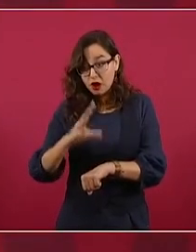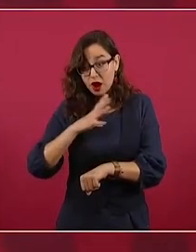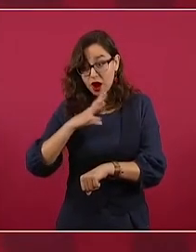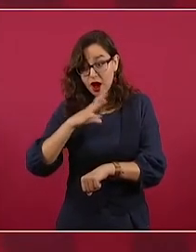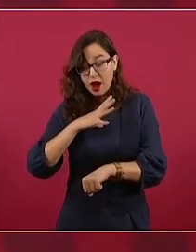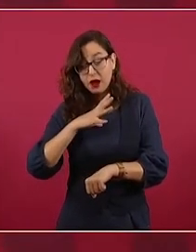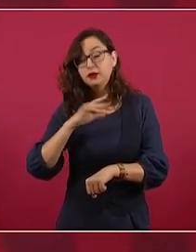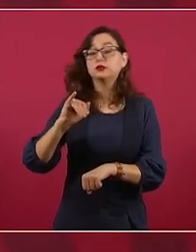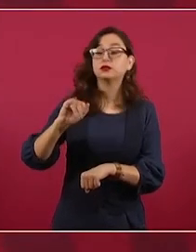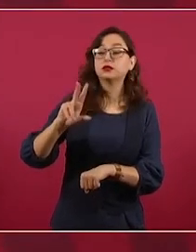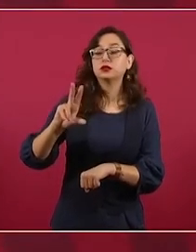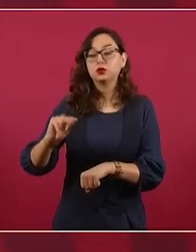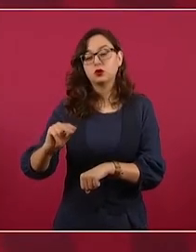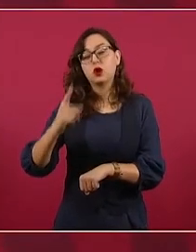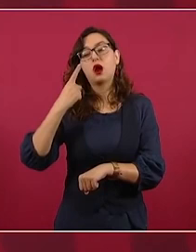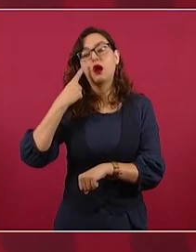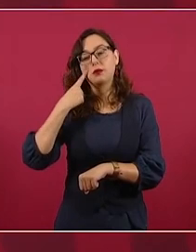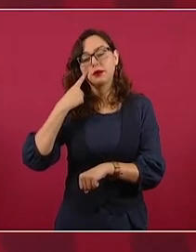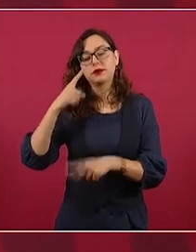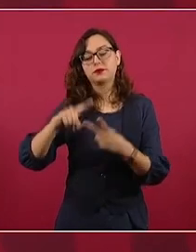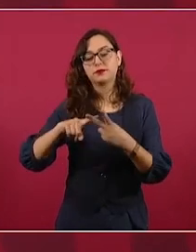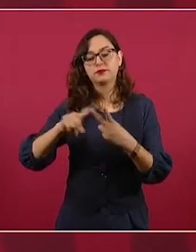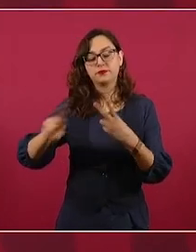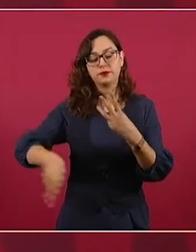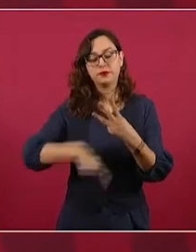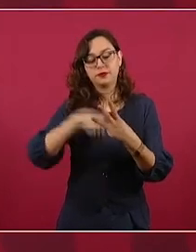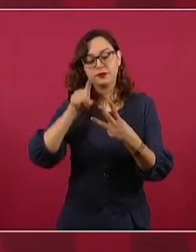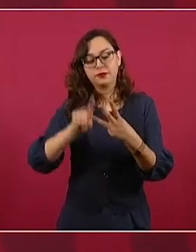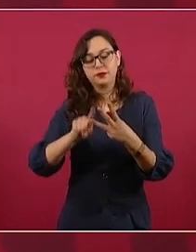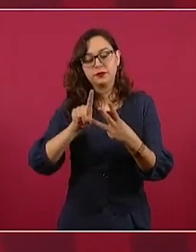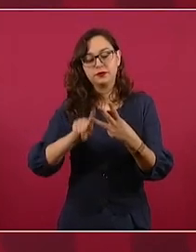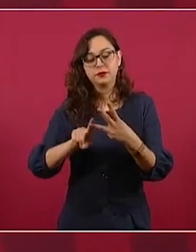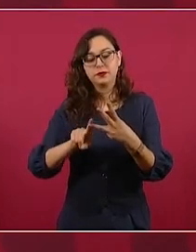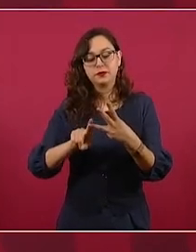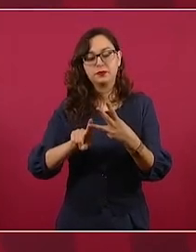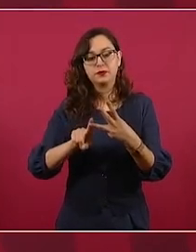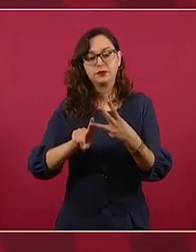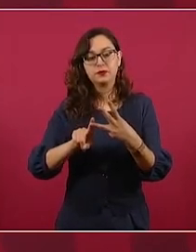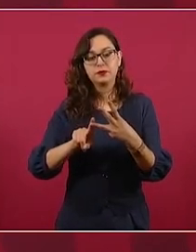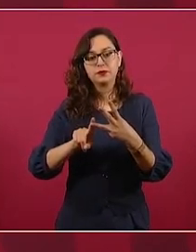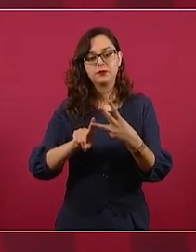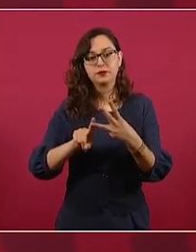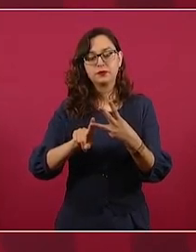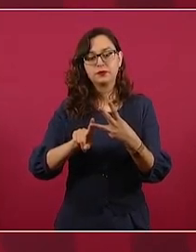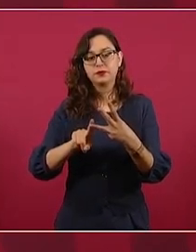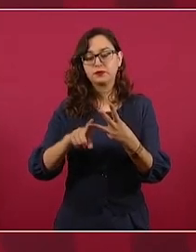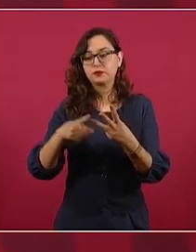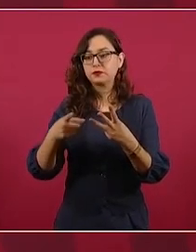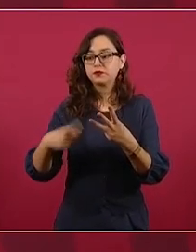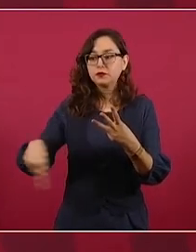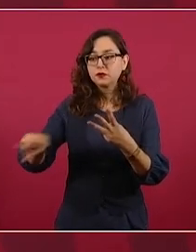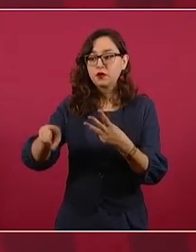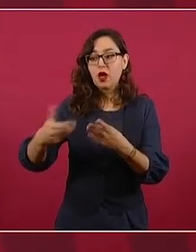y lo que dices,